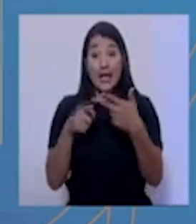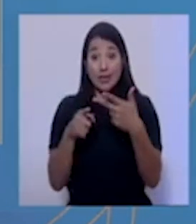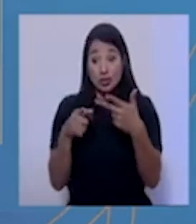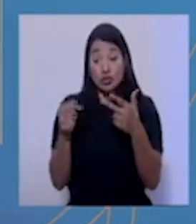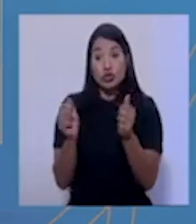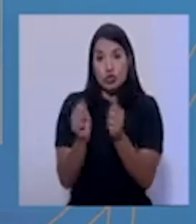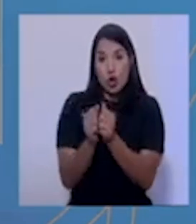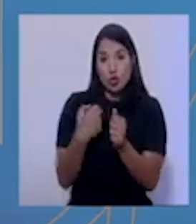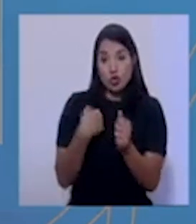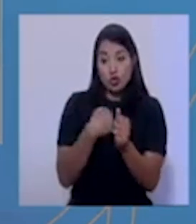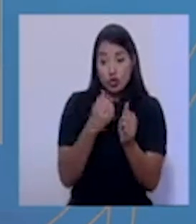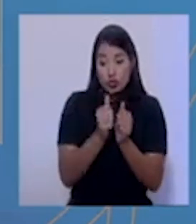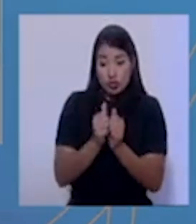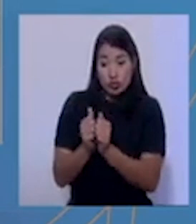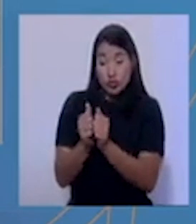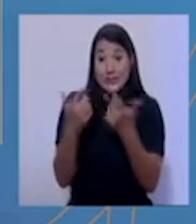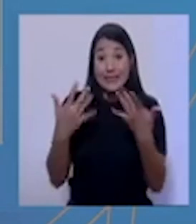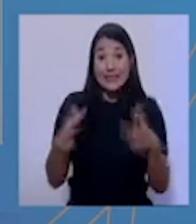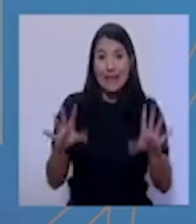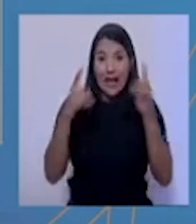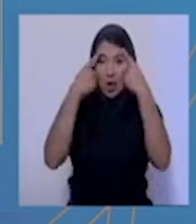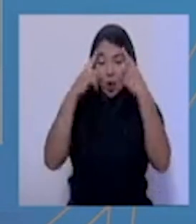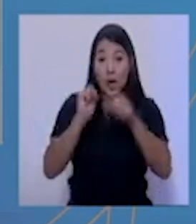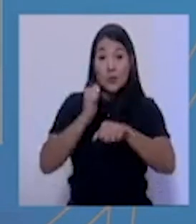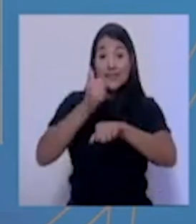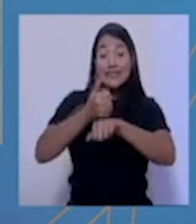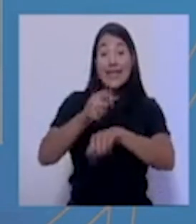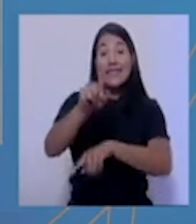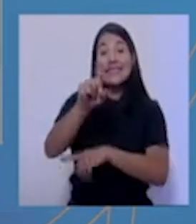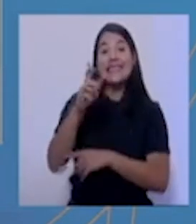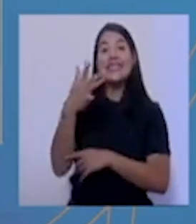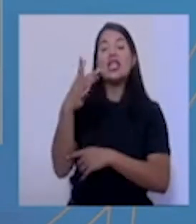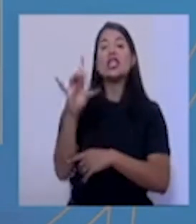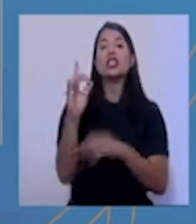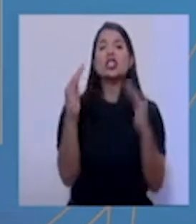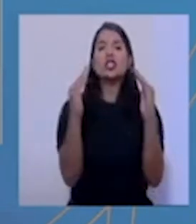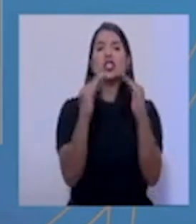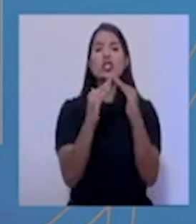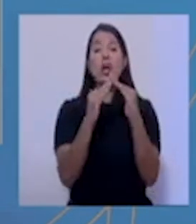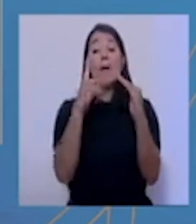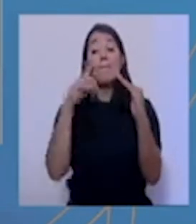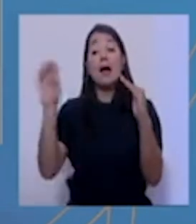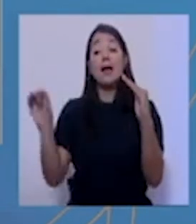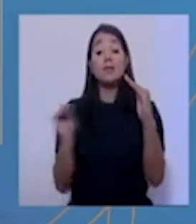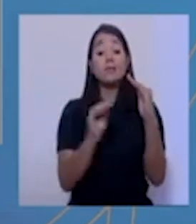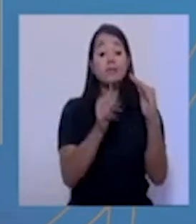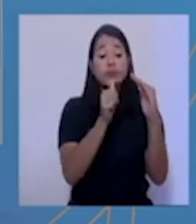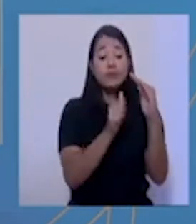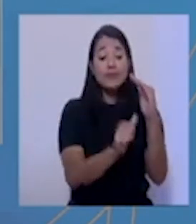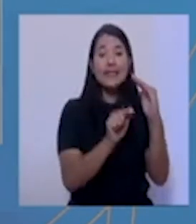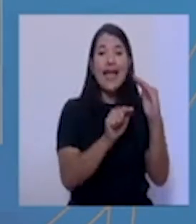118 albergues para atender personas positivas en 41 cantones en el país.